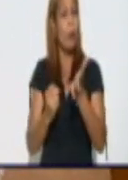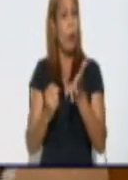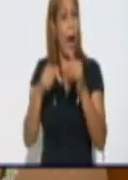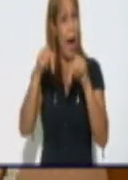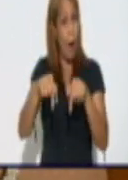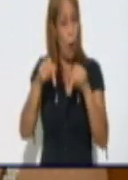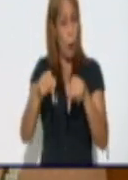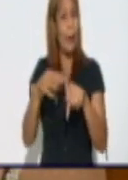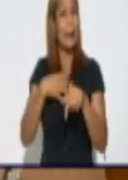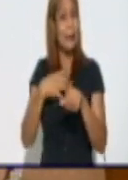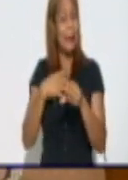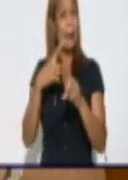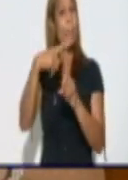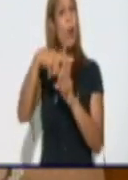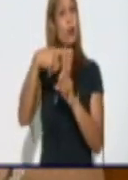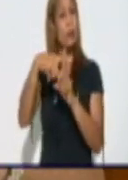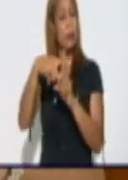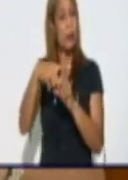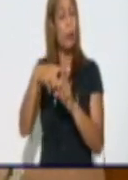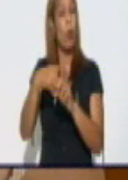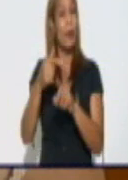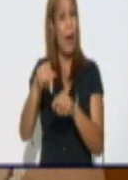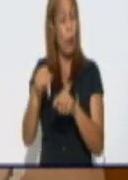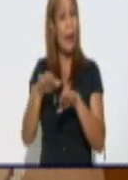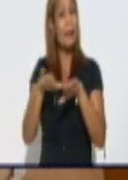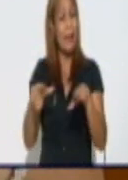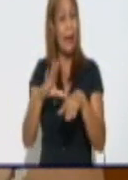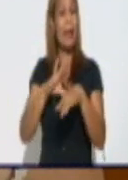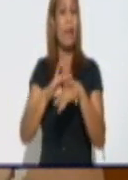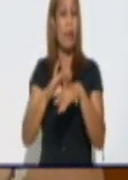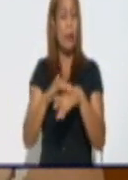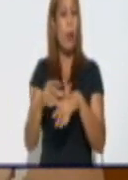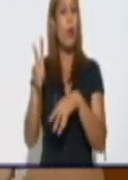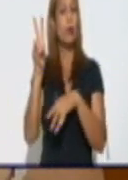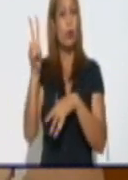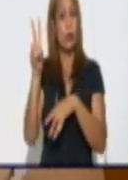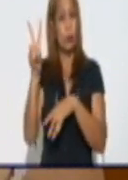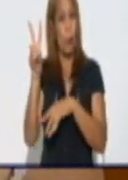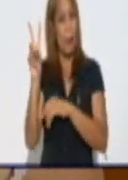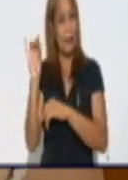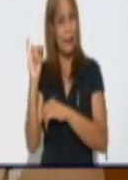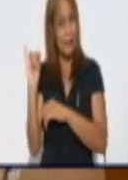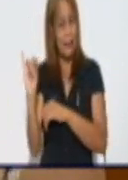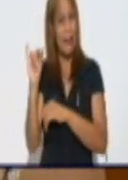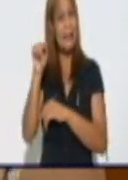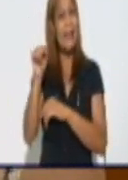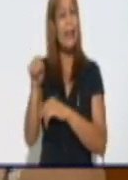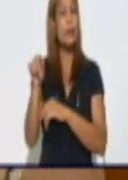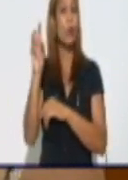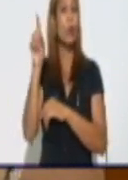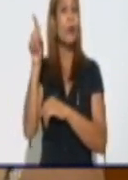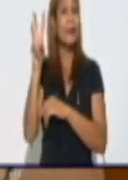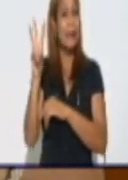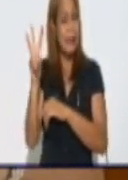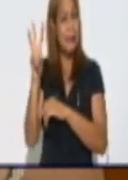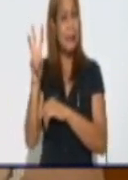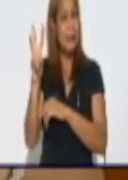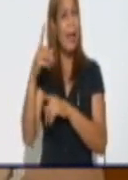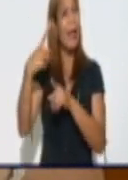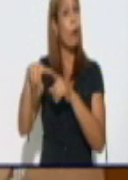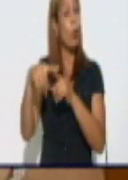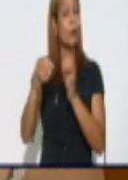pacientes que tenemos positivos, que están encamados, un total de 226. De ellos, 13 fuera de la provincia.